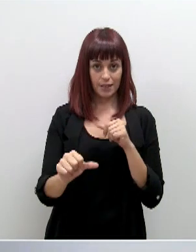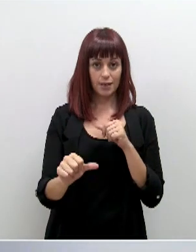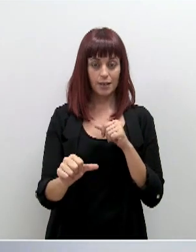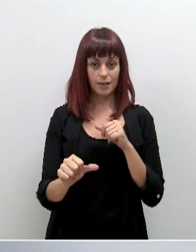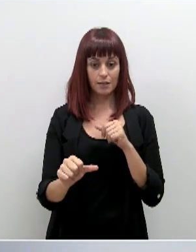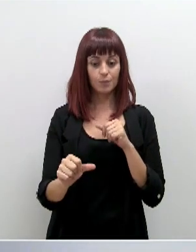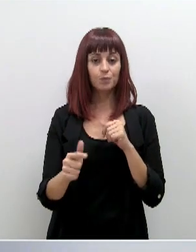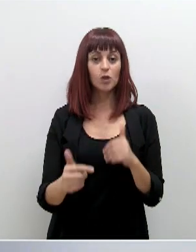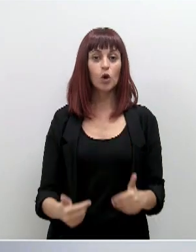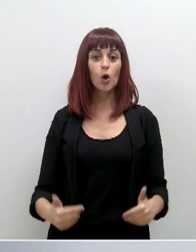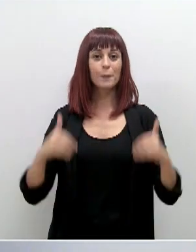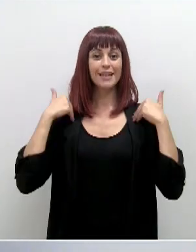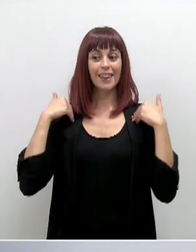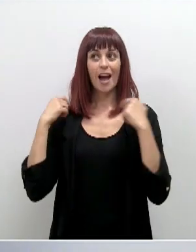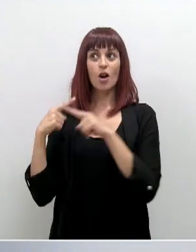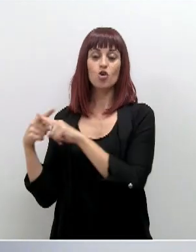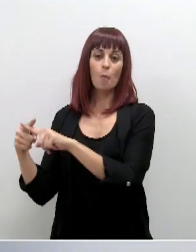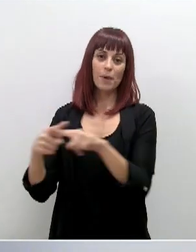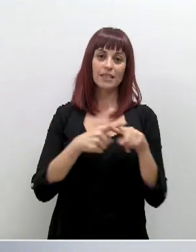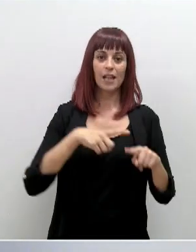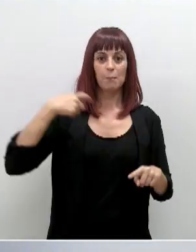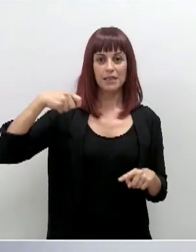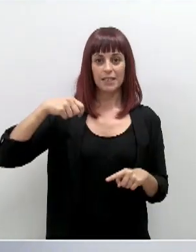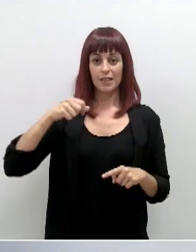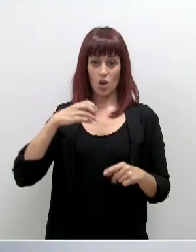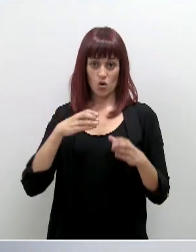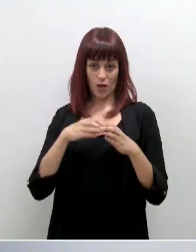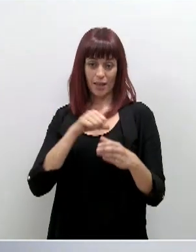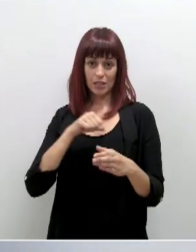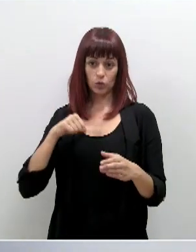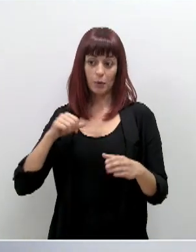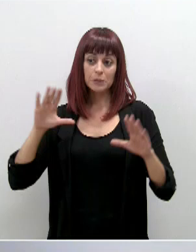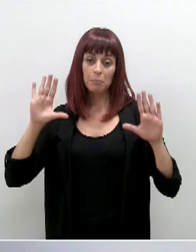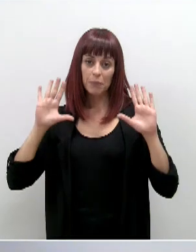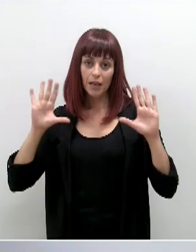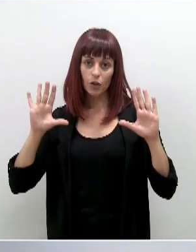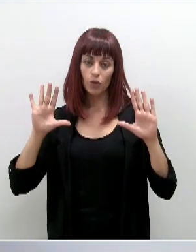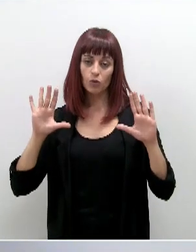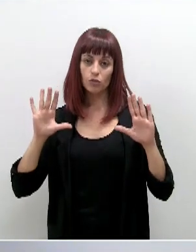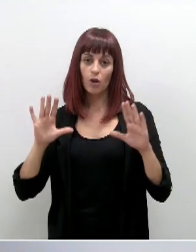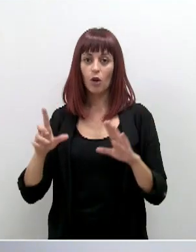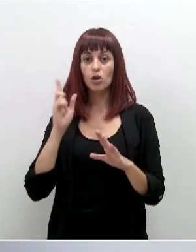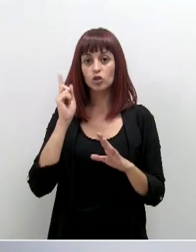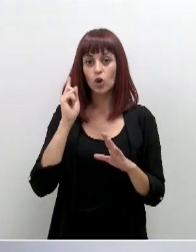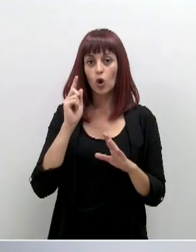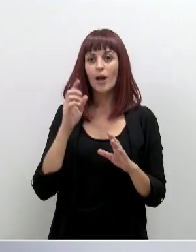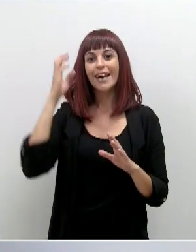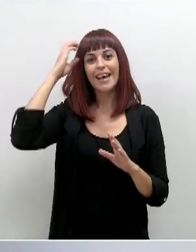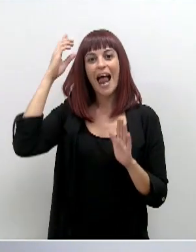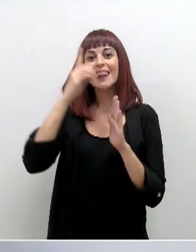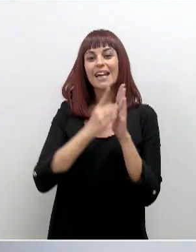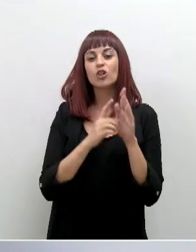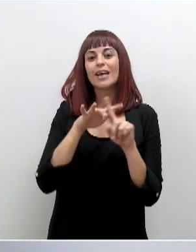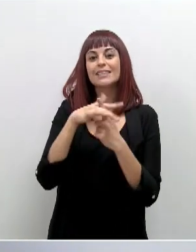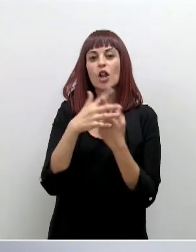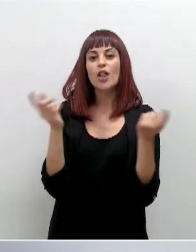la competencia es compartida con los presidentes autonómicos, pero dentro del marco que establece exclusivamente el Real Decreto de Estado de